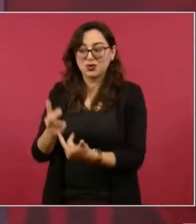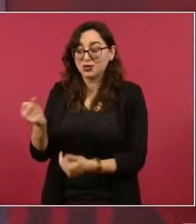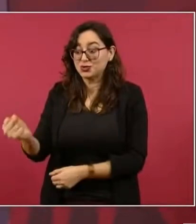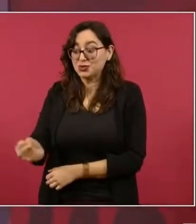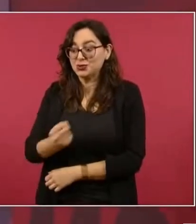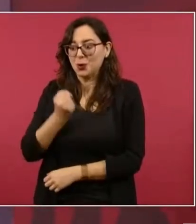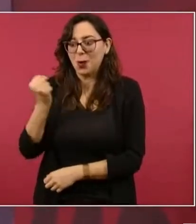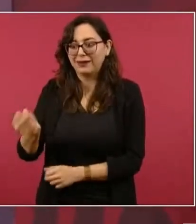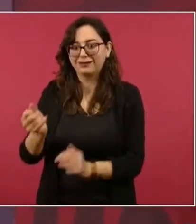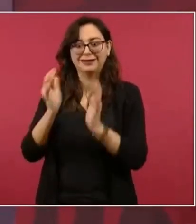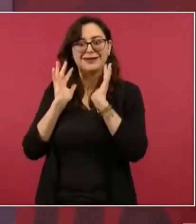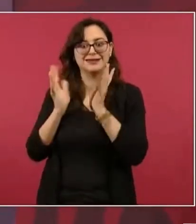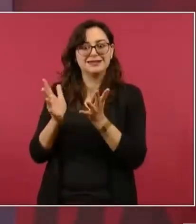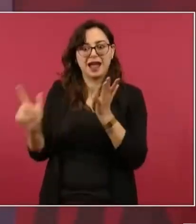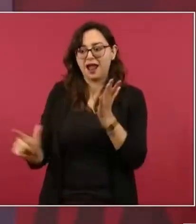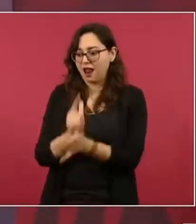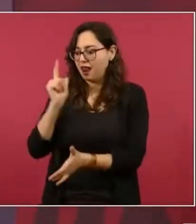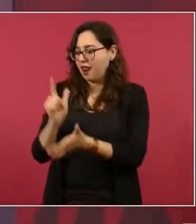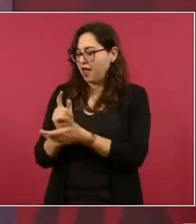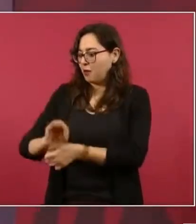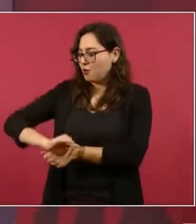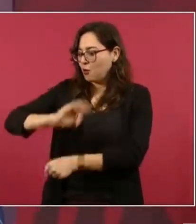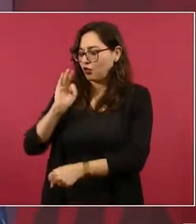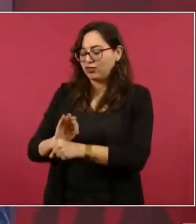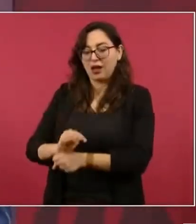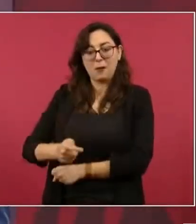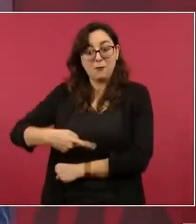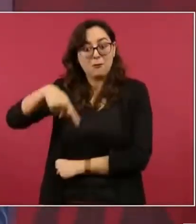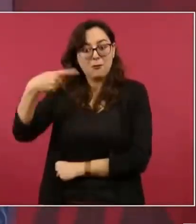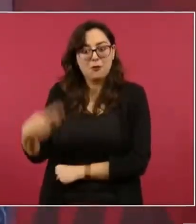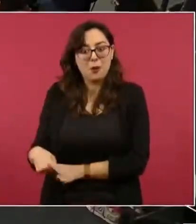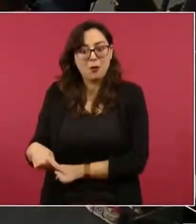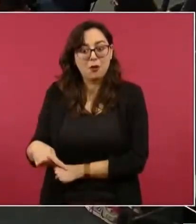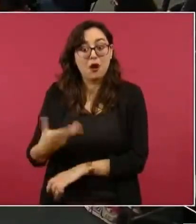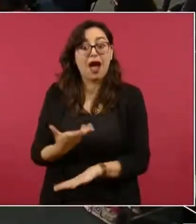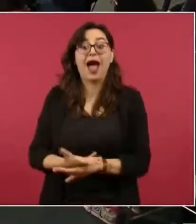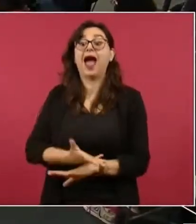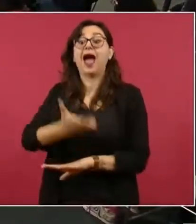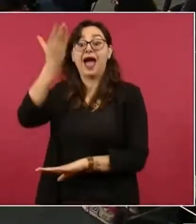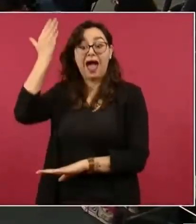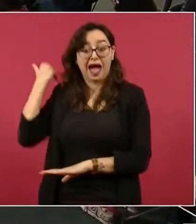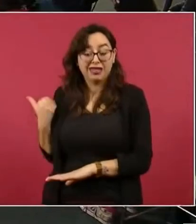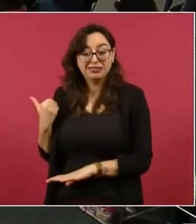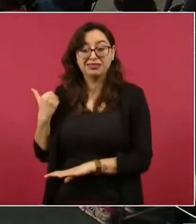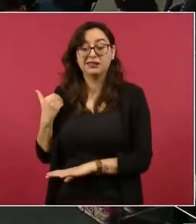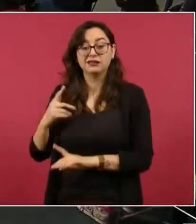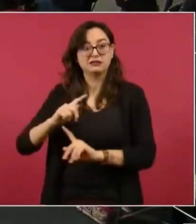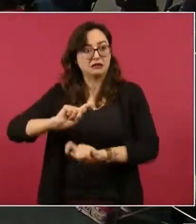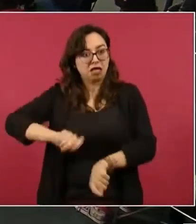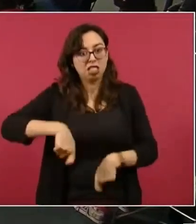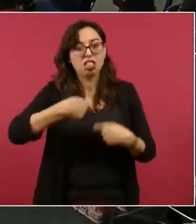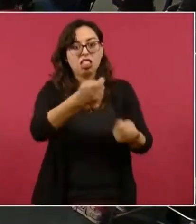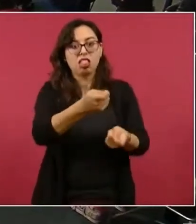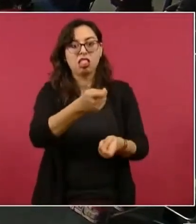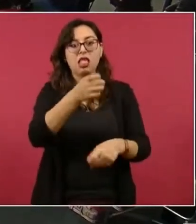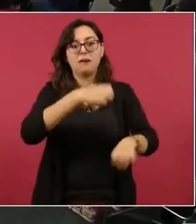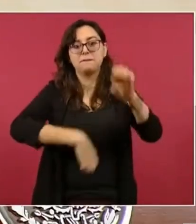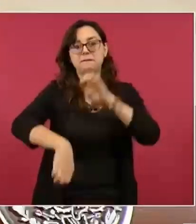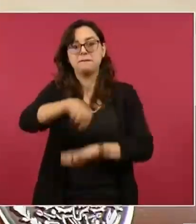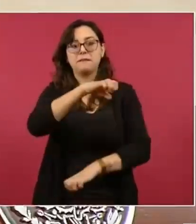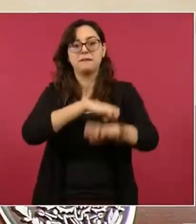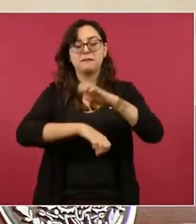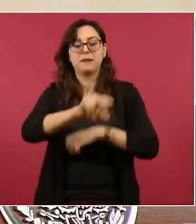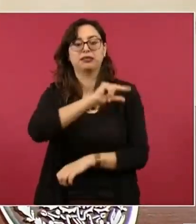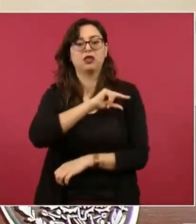y ese ese yacimiento estaba en los contratos riesgos entregados a empresas extranjeras petroleras